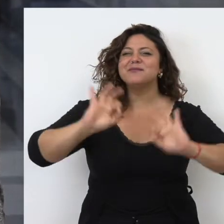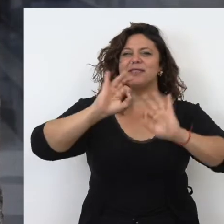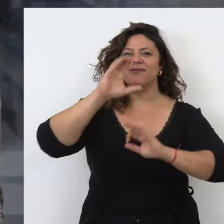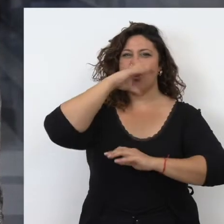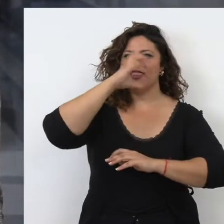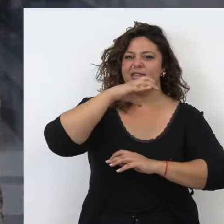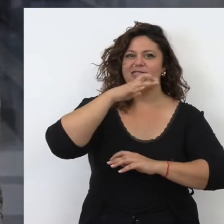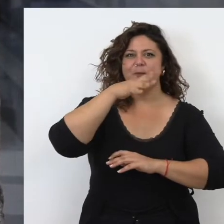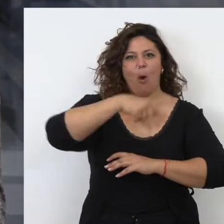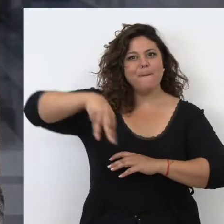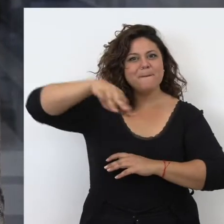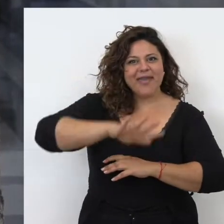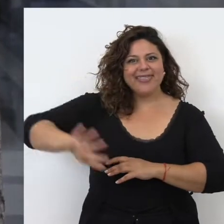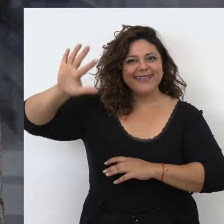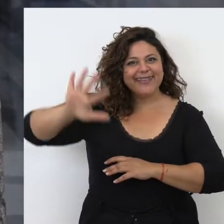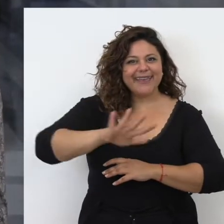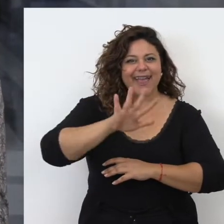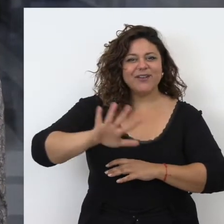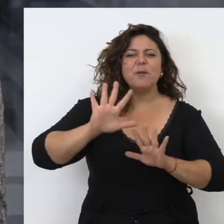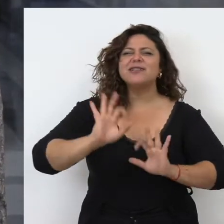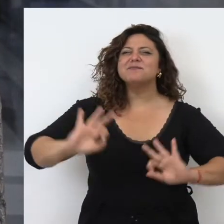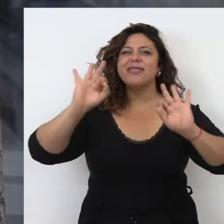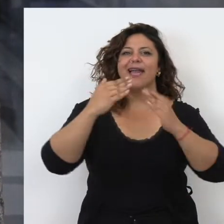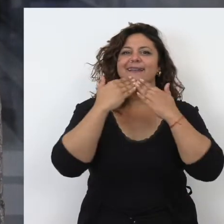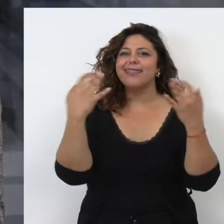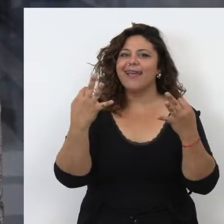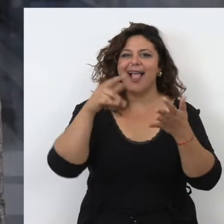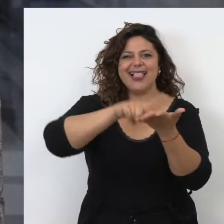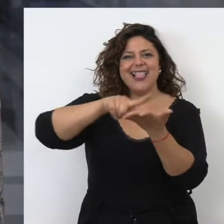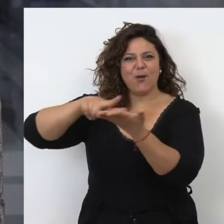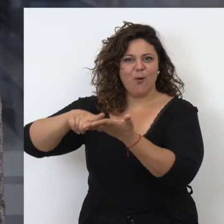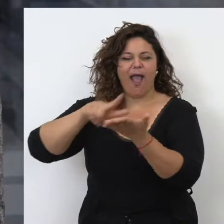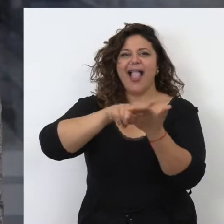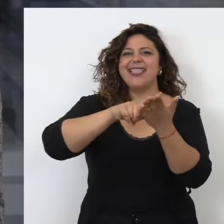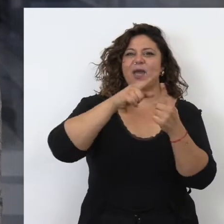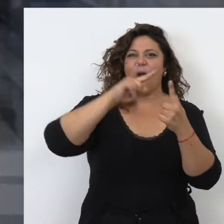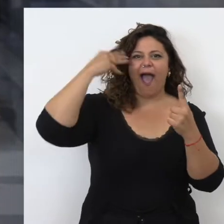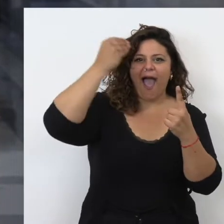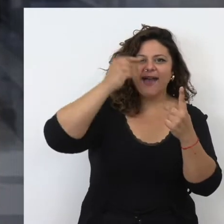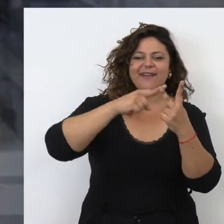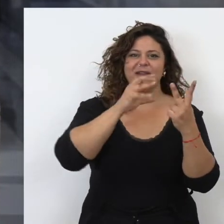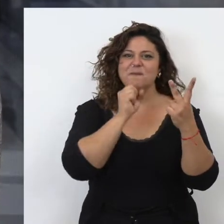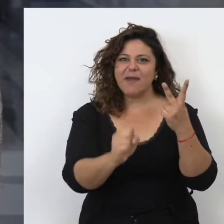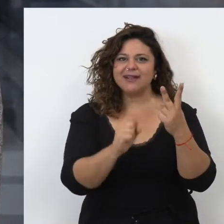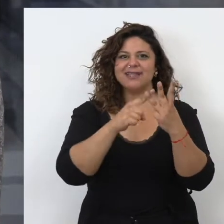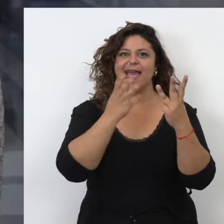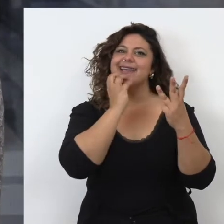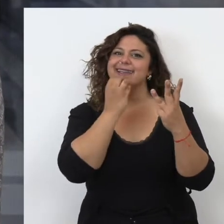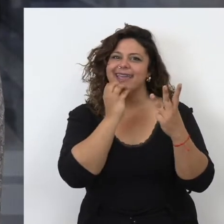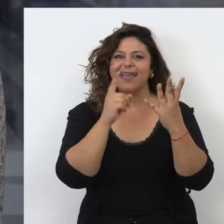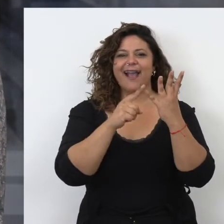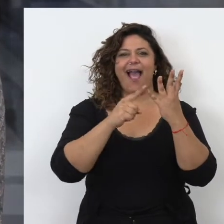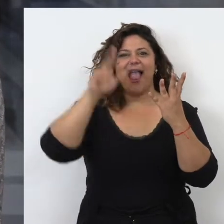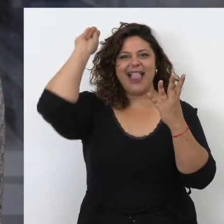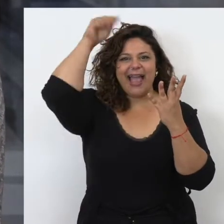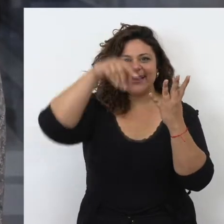del Mediterráneo, con un vehículo muy especial, que son las lenguas. Vamos a hablar de lenguas árabe, persa,